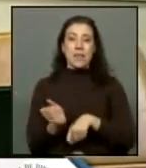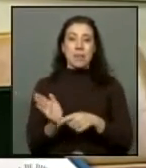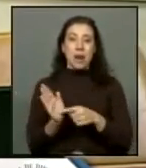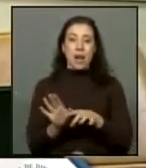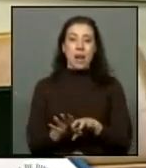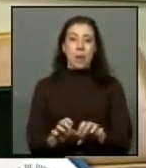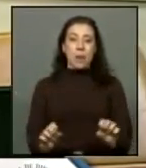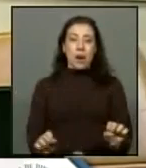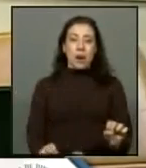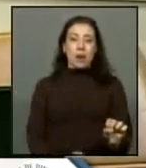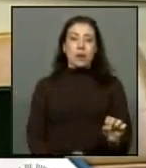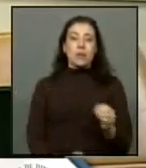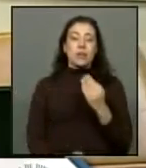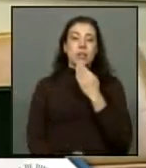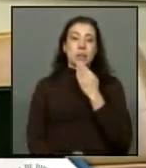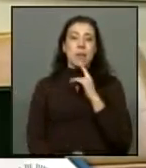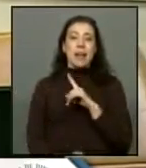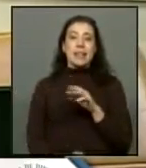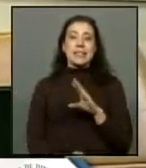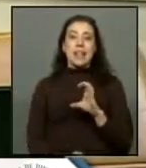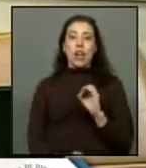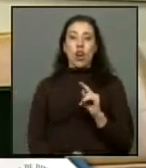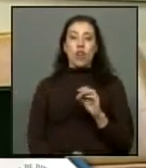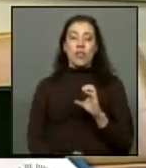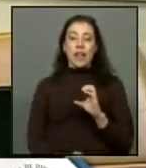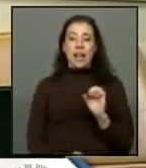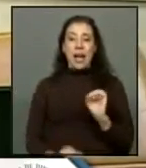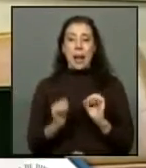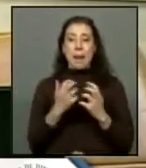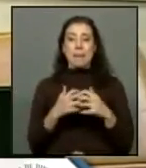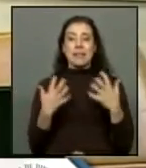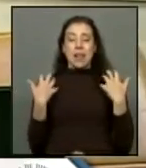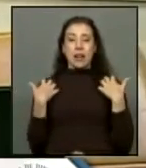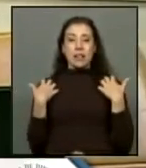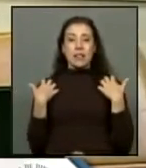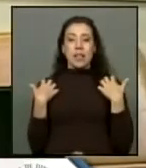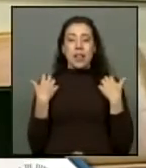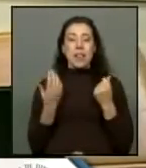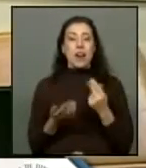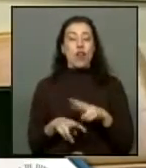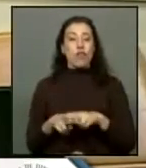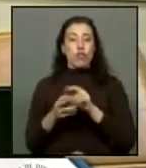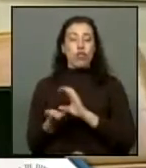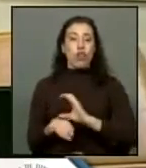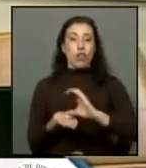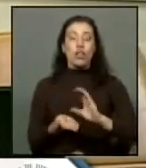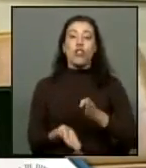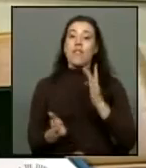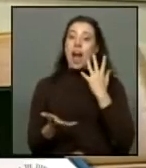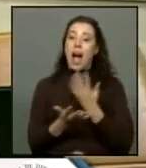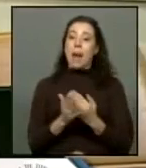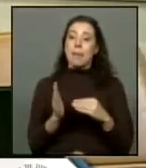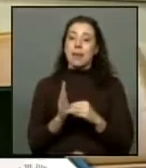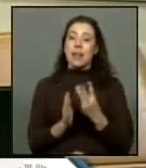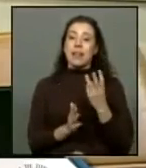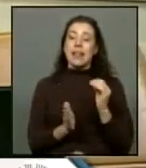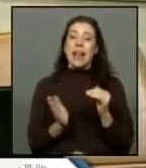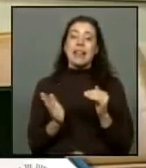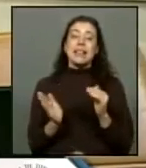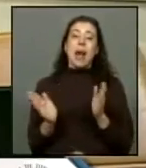acuerdo, y también al Cercotec, que era la institución a cargo de asignar estos recursos. Todavía quedan pendientes 30